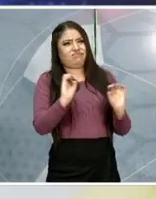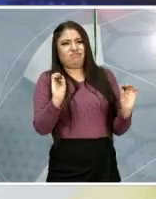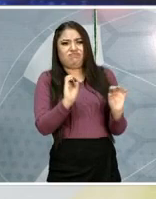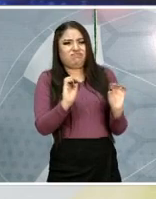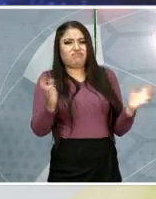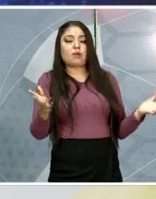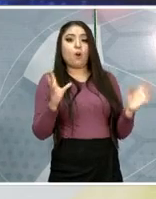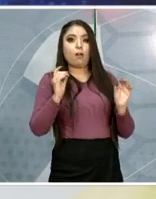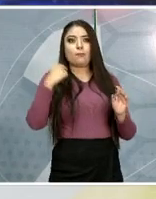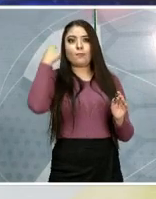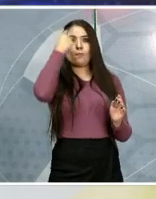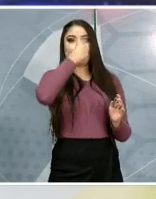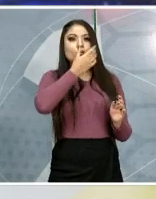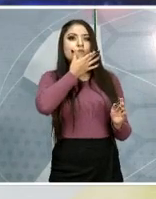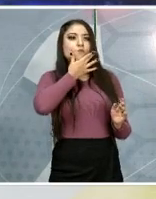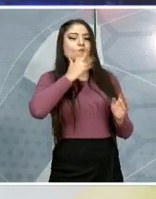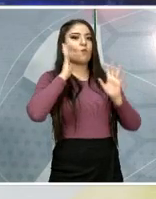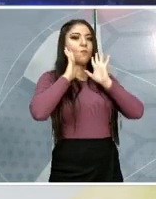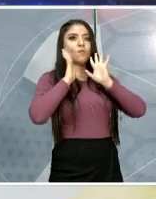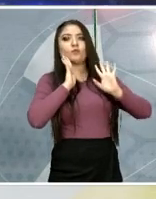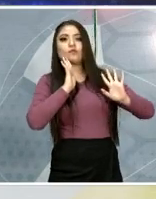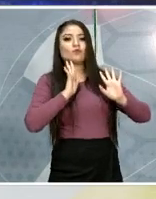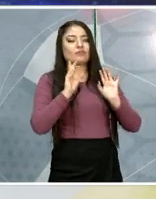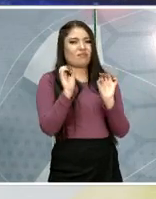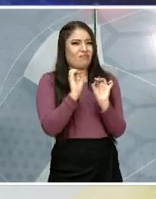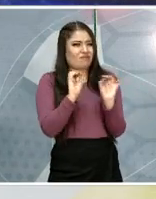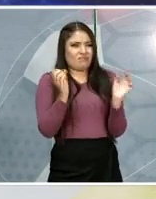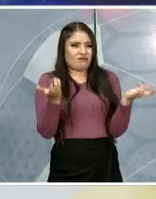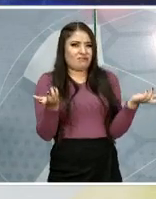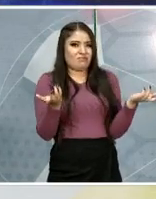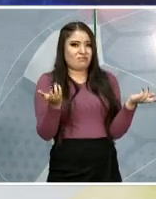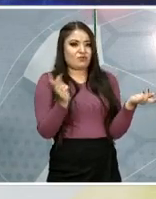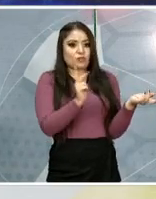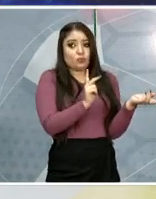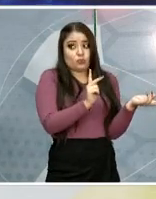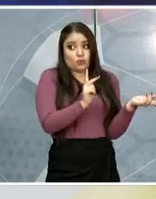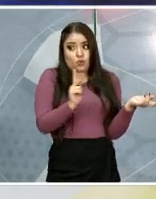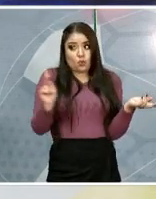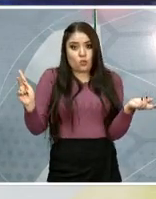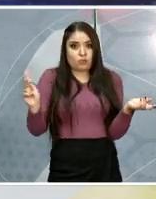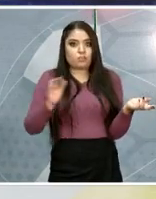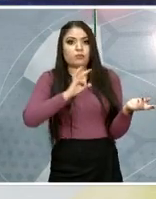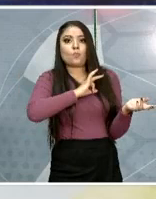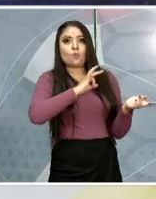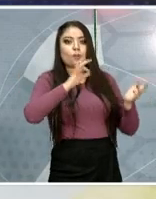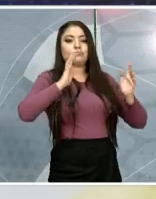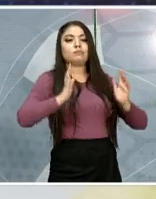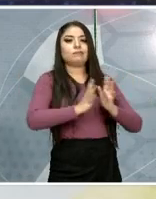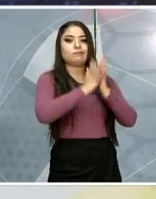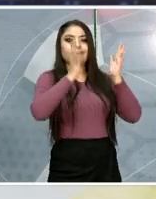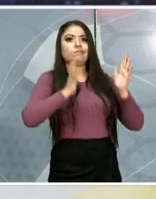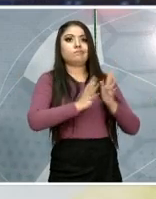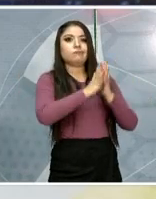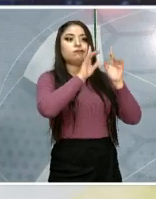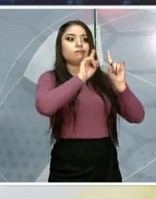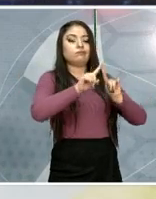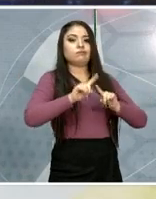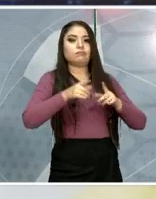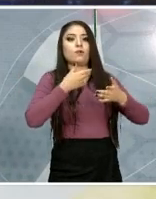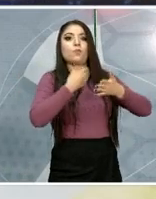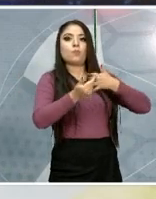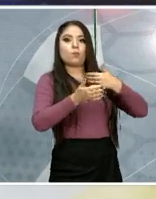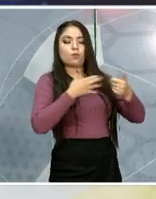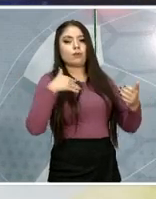porque creo que todas tenemos derecho de participar en este certamen y eso es lo que busca el